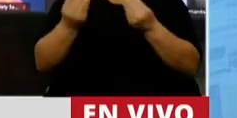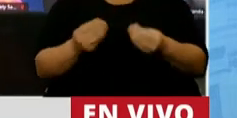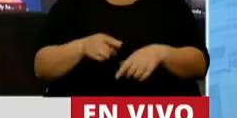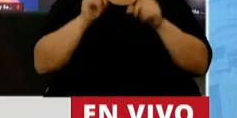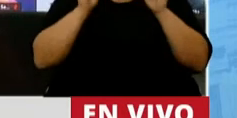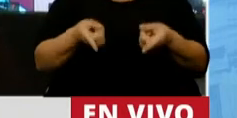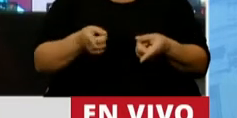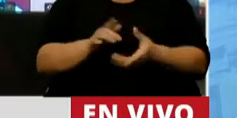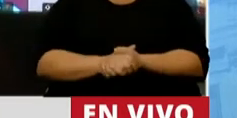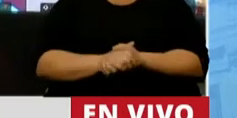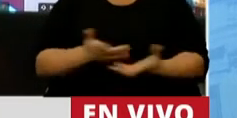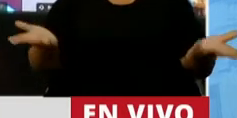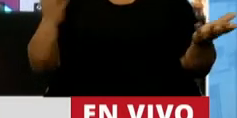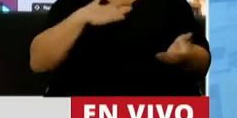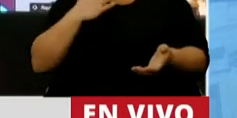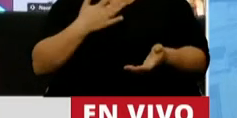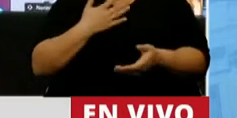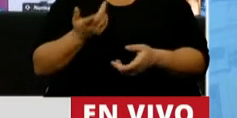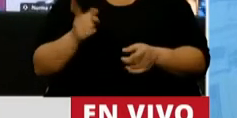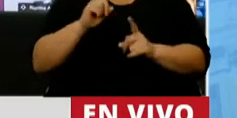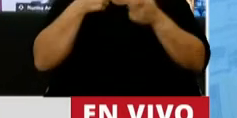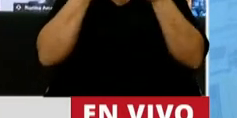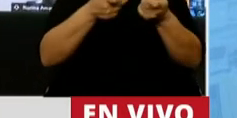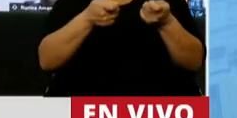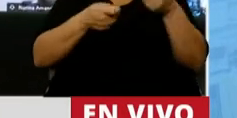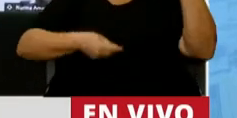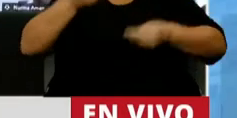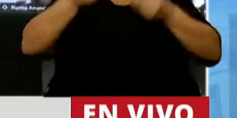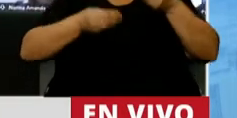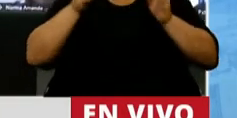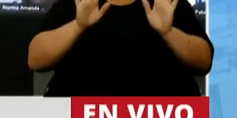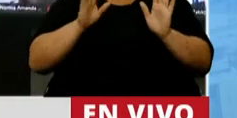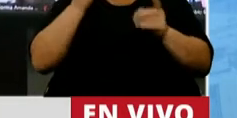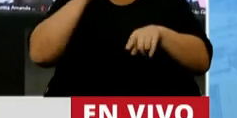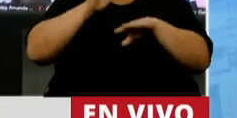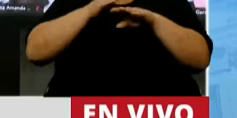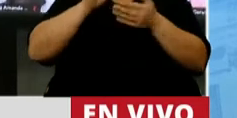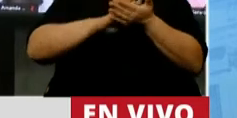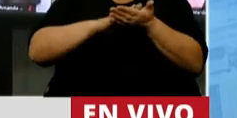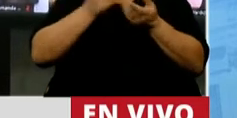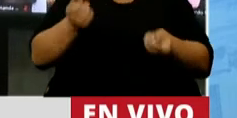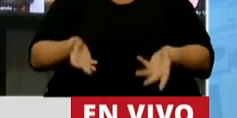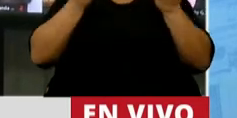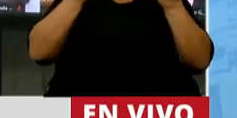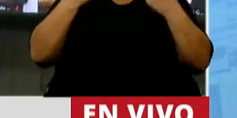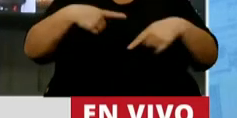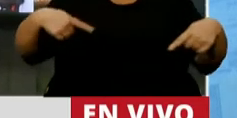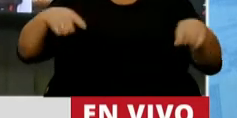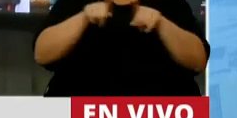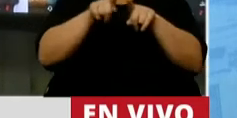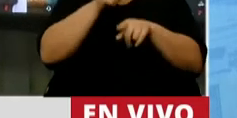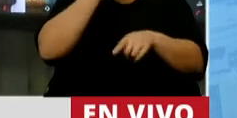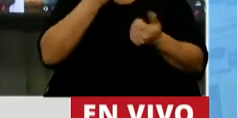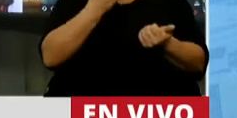Entre otras cosas, lamentablemente no puedo acompañar del presupuesto, son los aumentos de algunos bienes como los